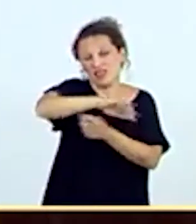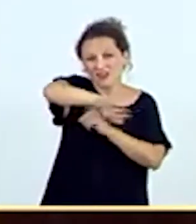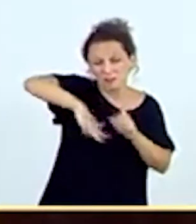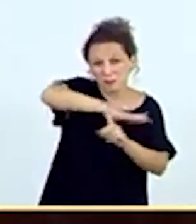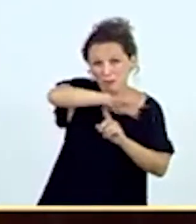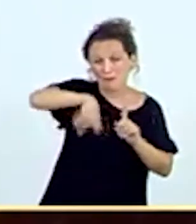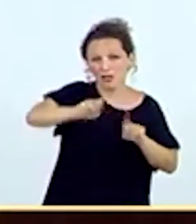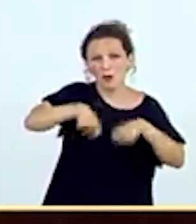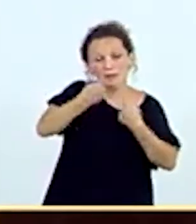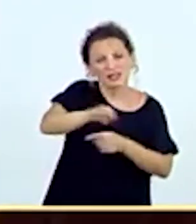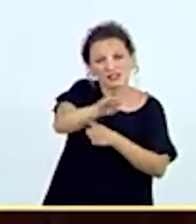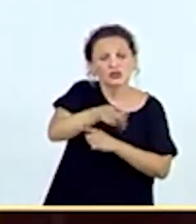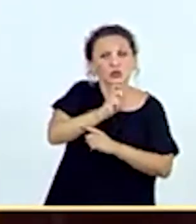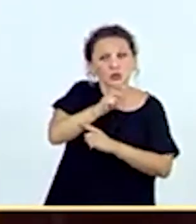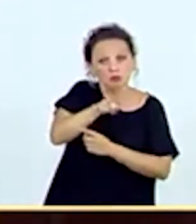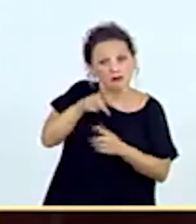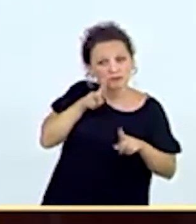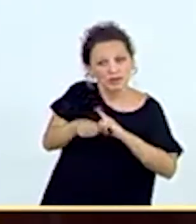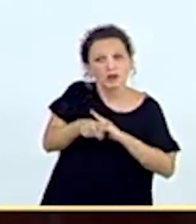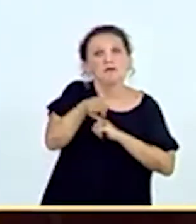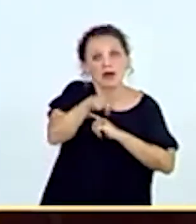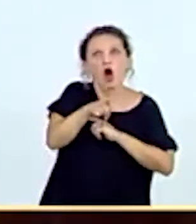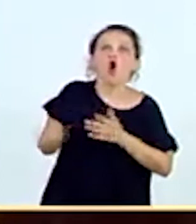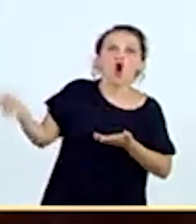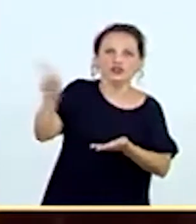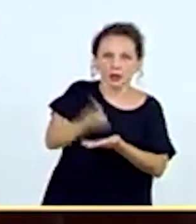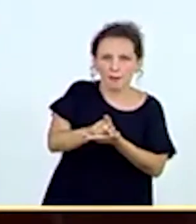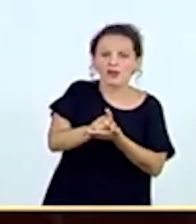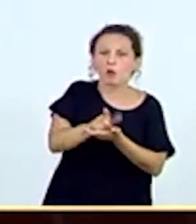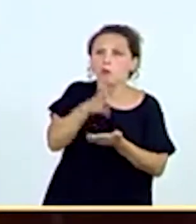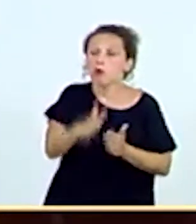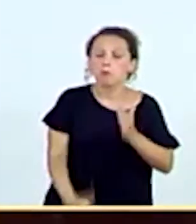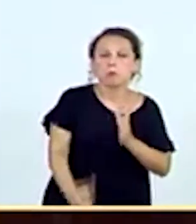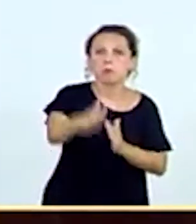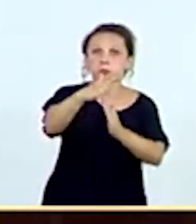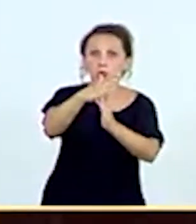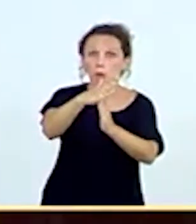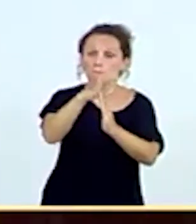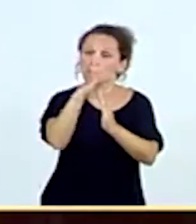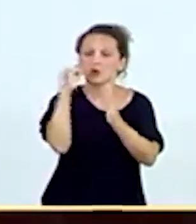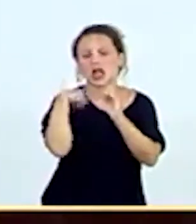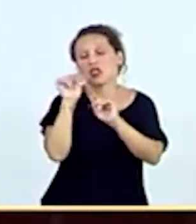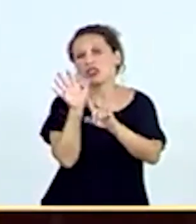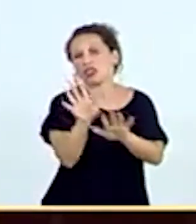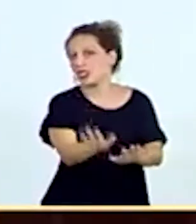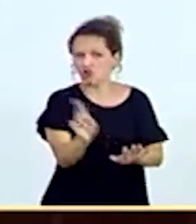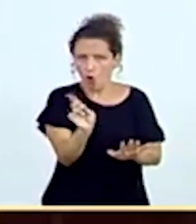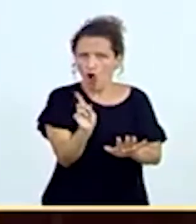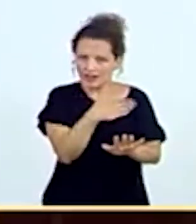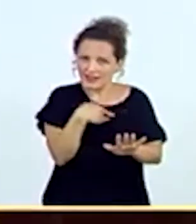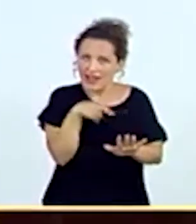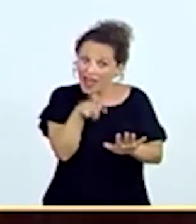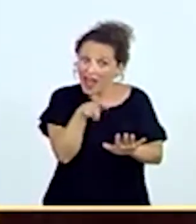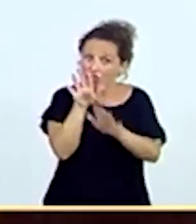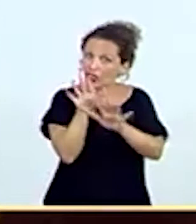para poder dar respuesta a los mismos. O sea, no para frenar el procedimiento, sino para que este no decayera, porque efectivamente